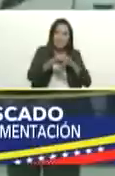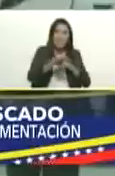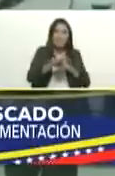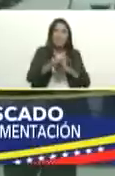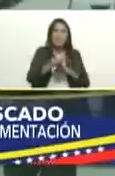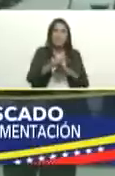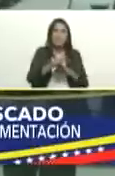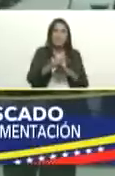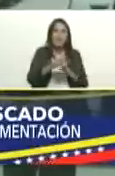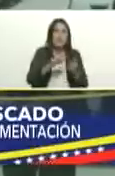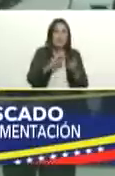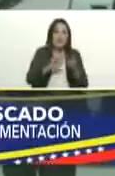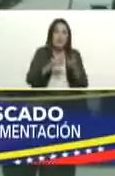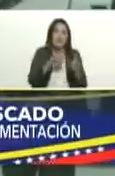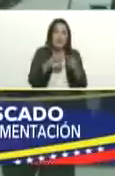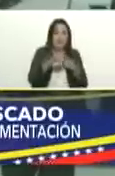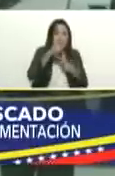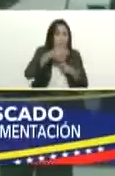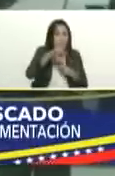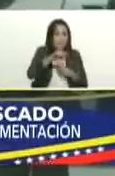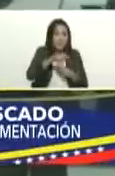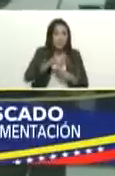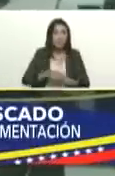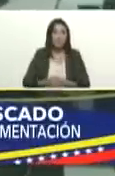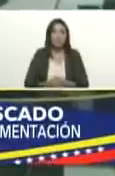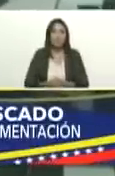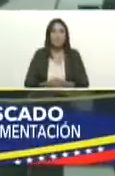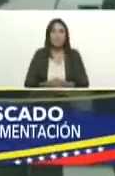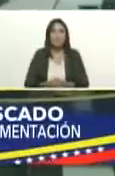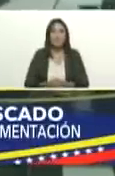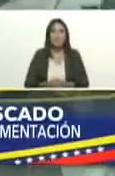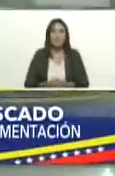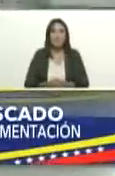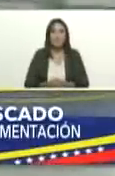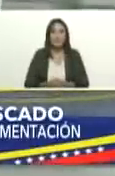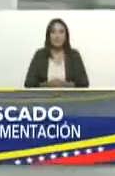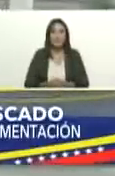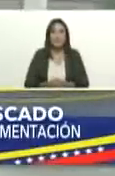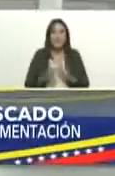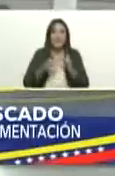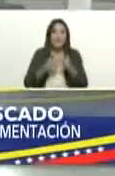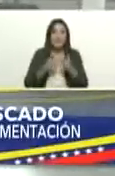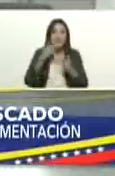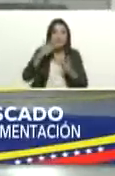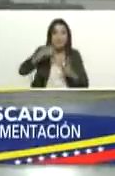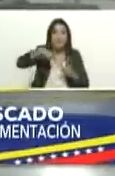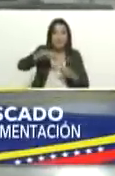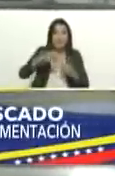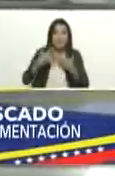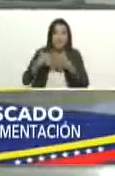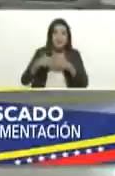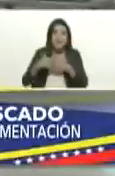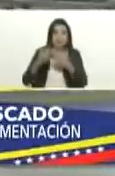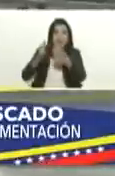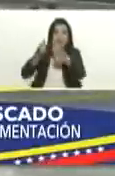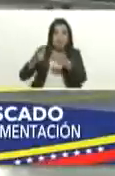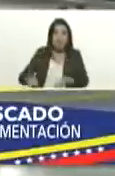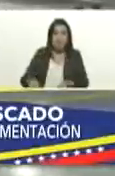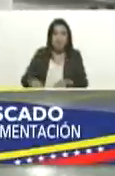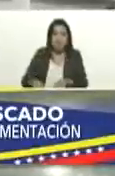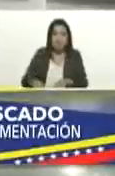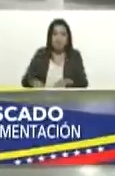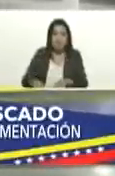y vendido a nuestro pueblo a los fines de que por supuesto no se deteriore el bien el servicio de bienes recuperados